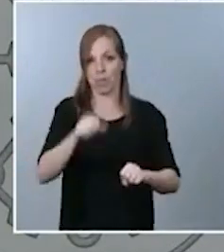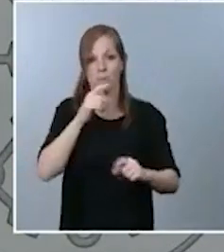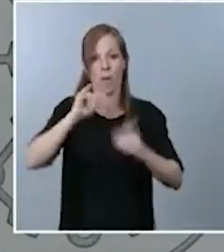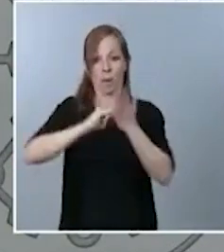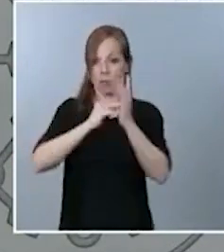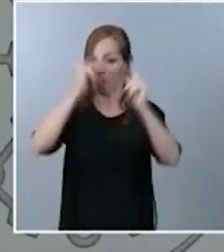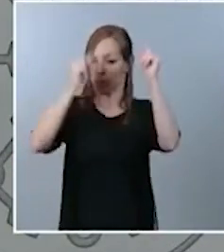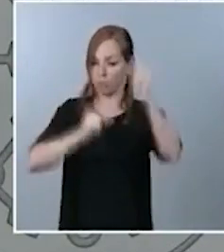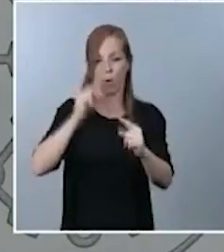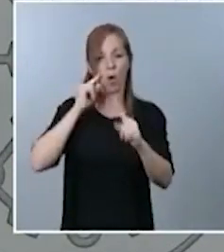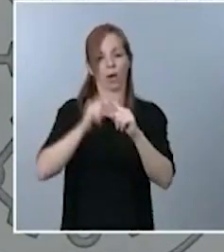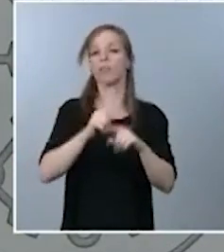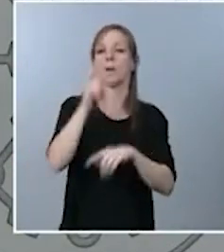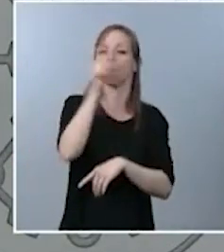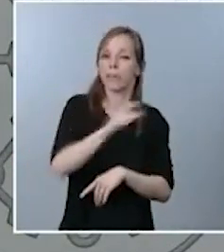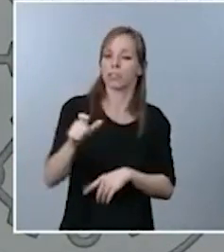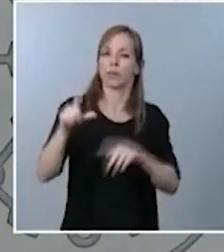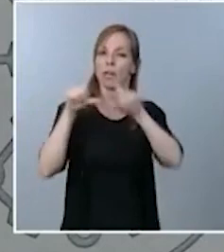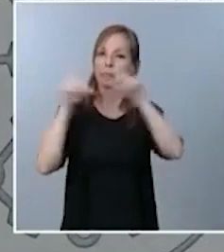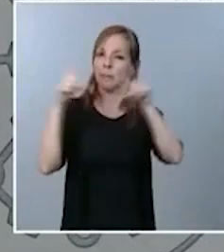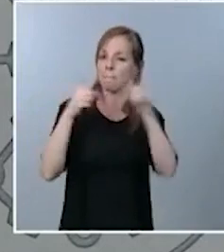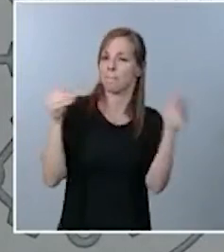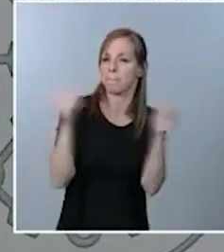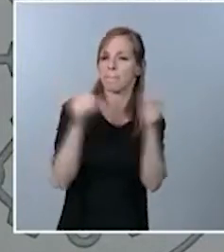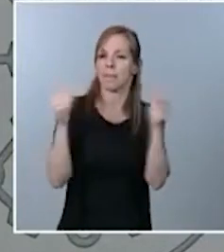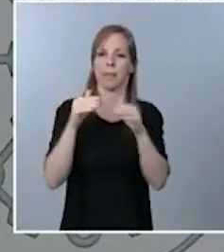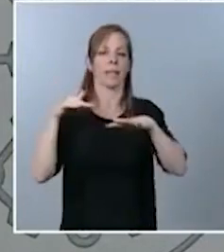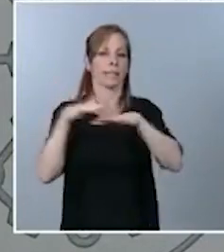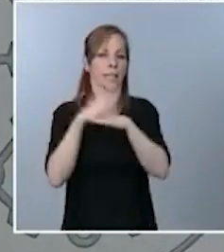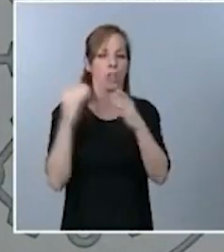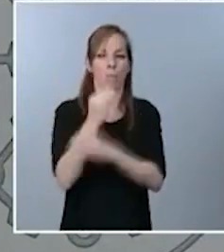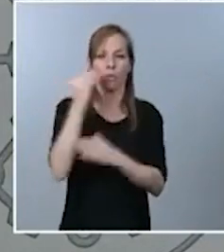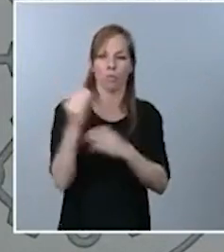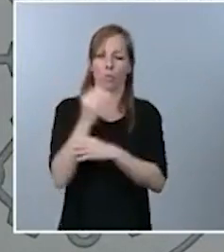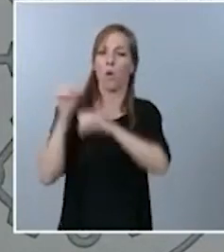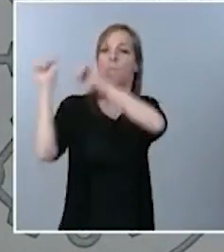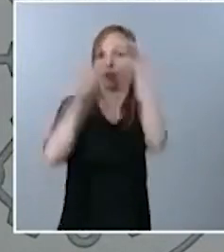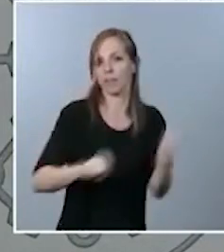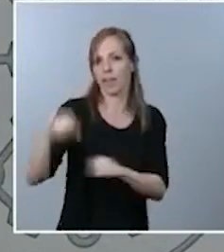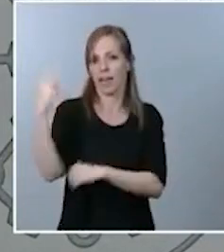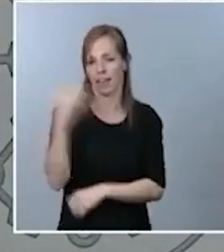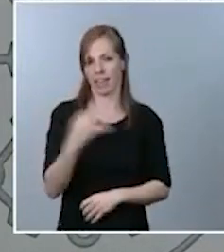pymes, a las medianas empresas, a nuestro tejido productivo, impulsar las cantidades